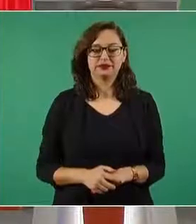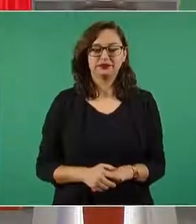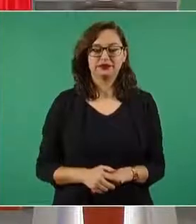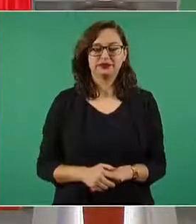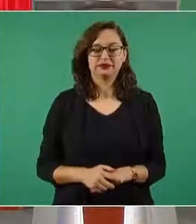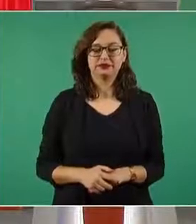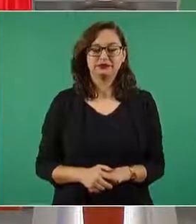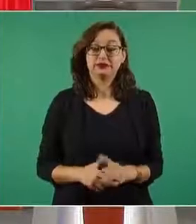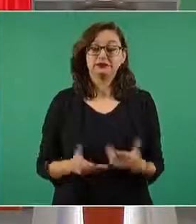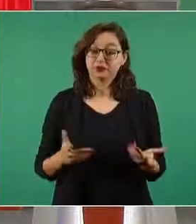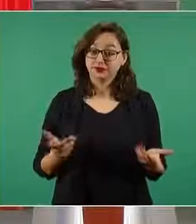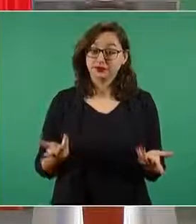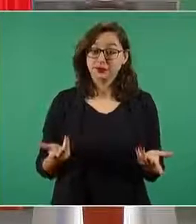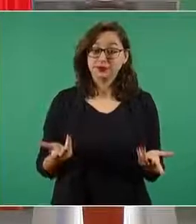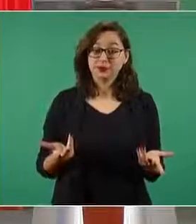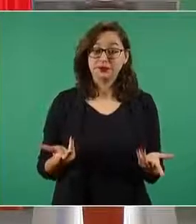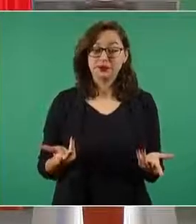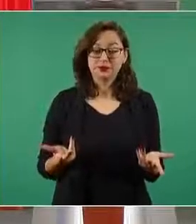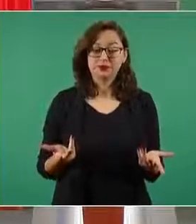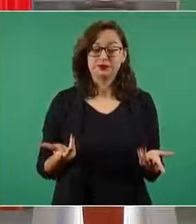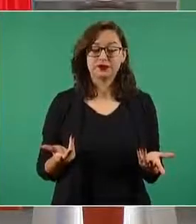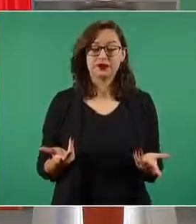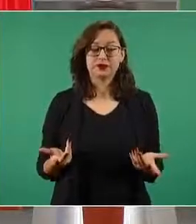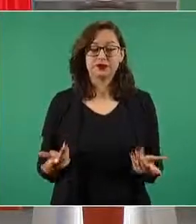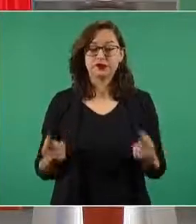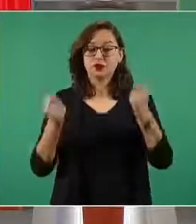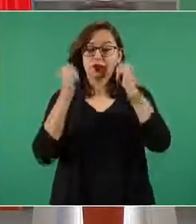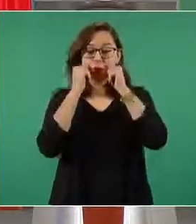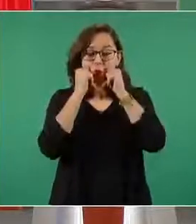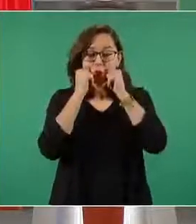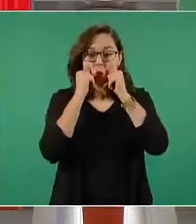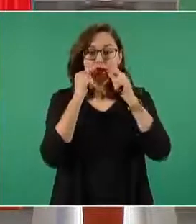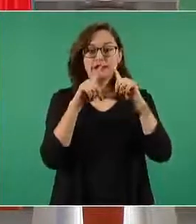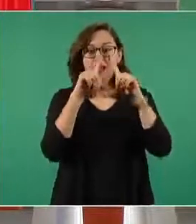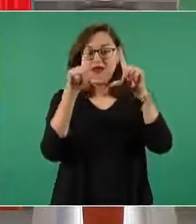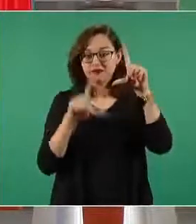entonces ya sea que lleguen por Cancún